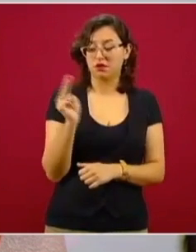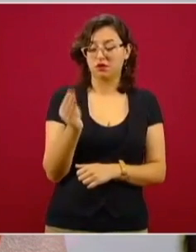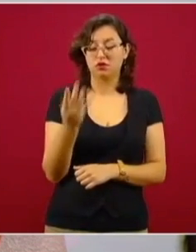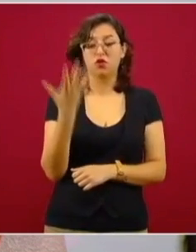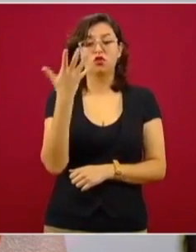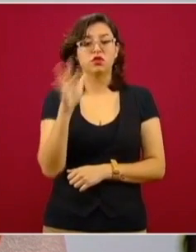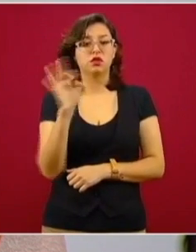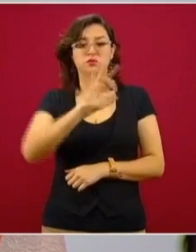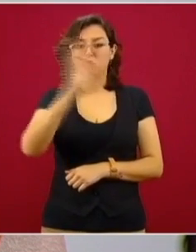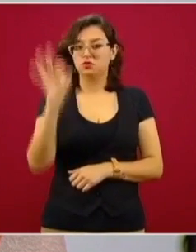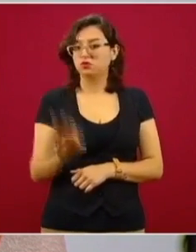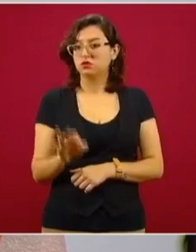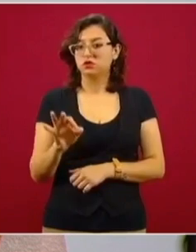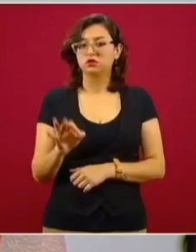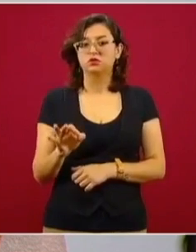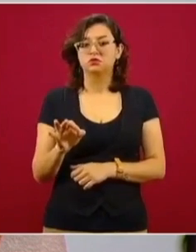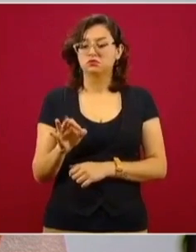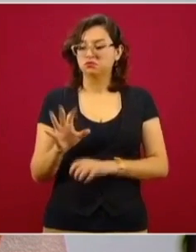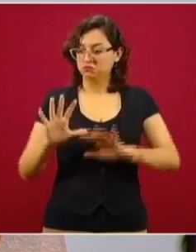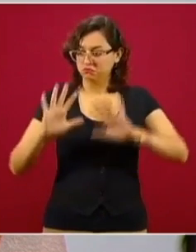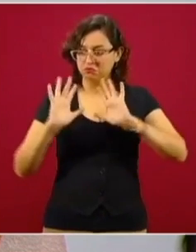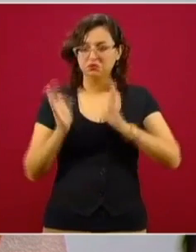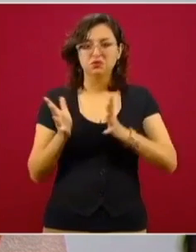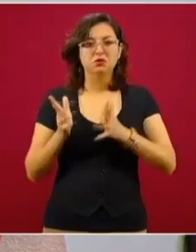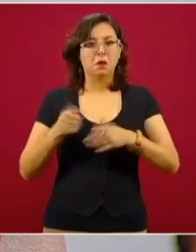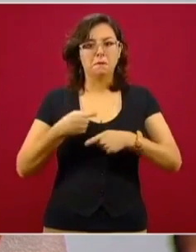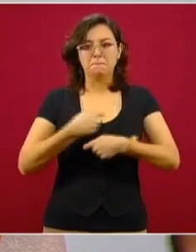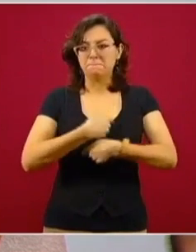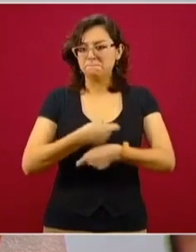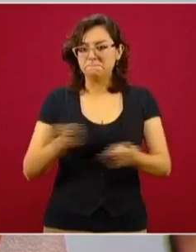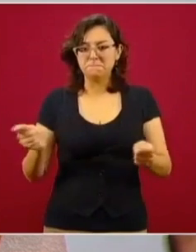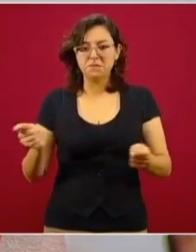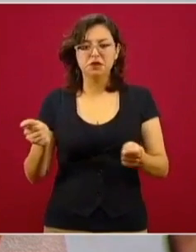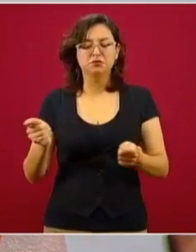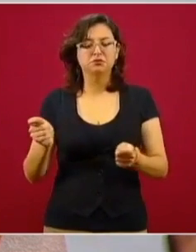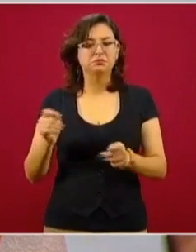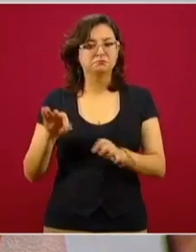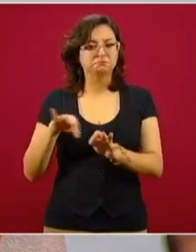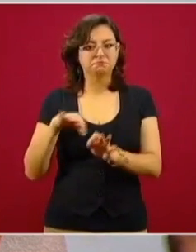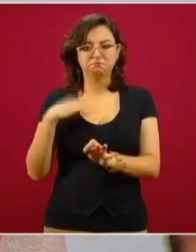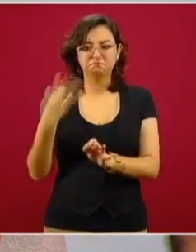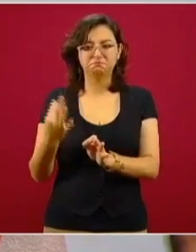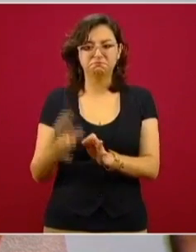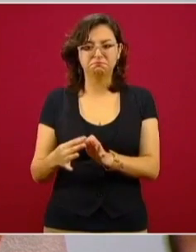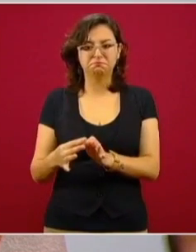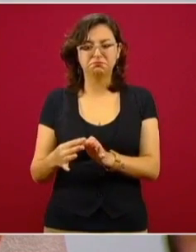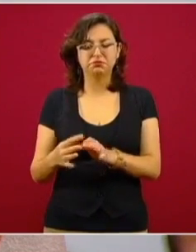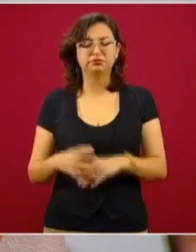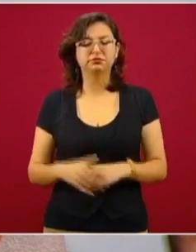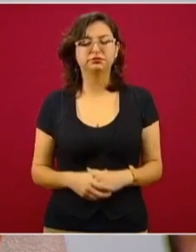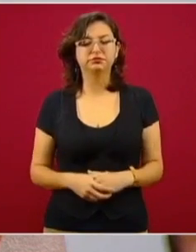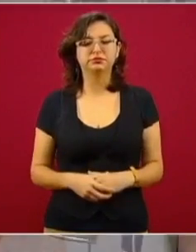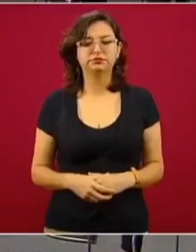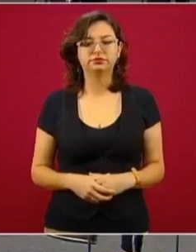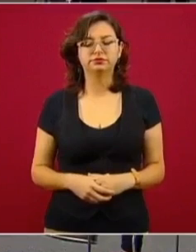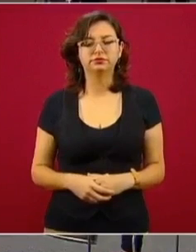10 por ciento del monto ya se ha dispersado.